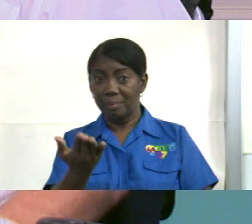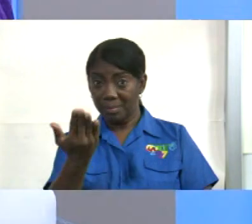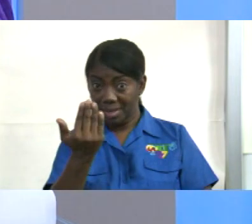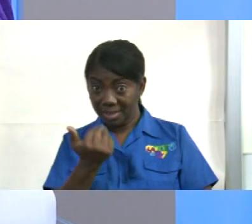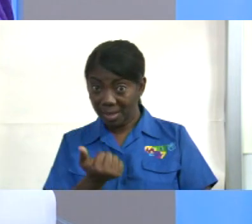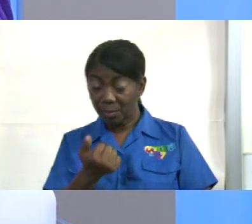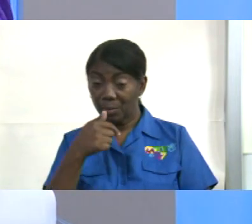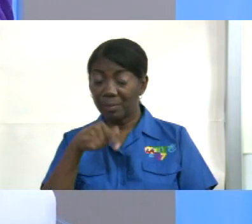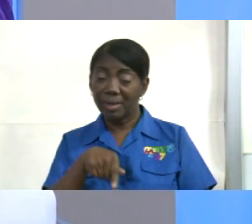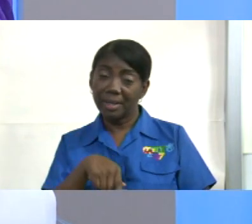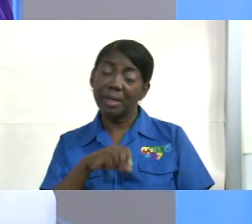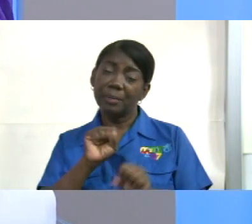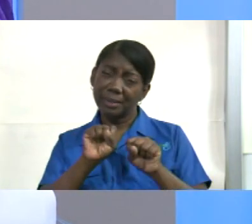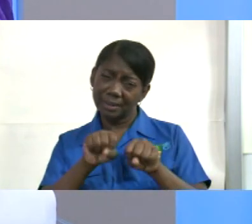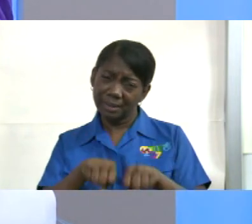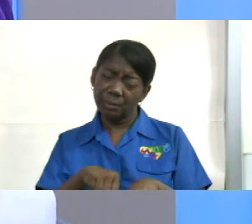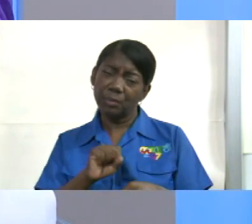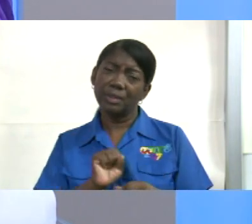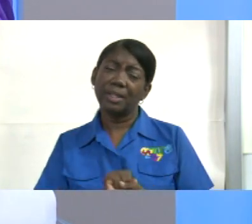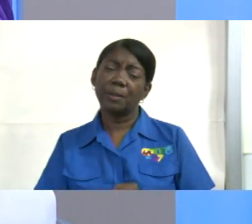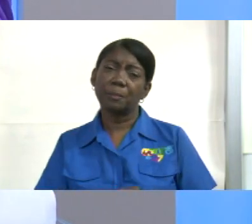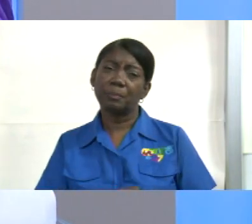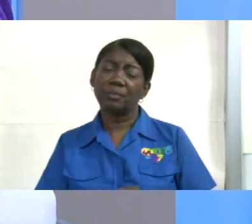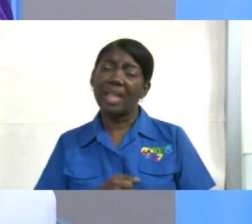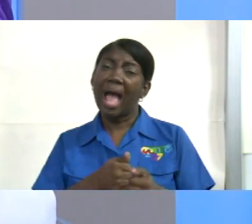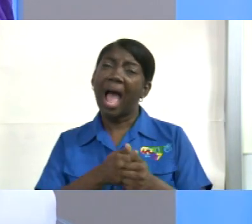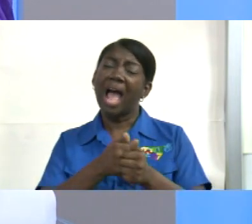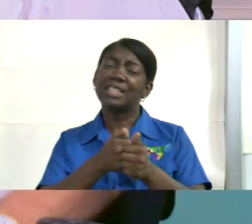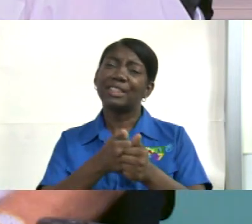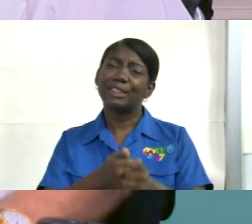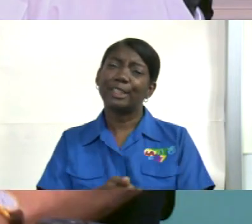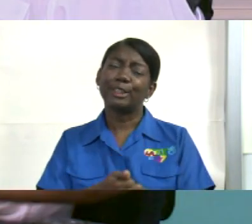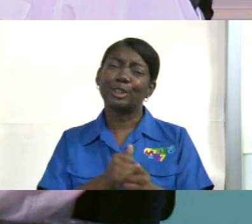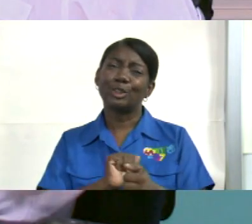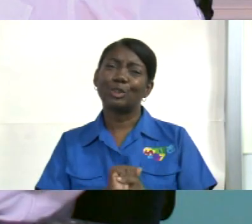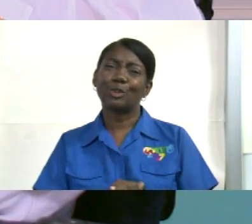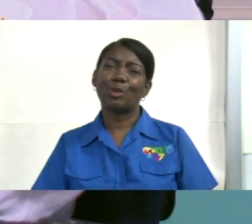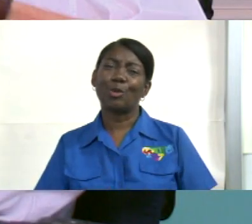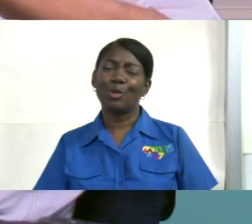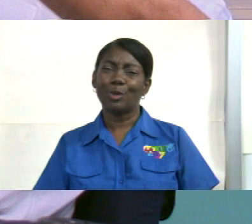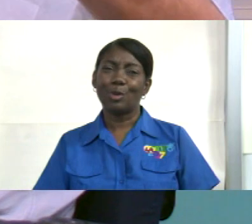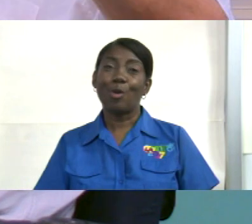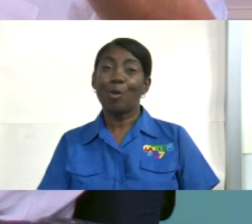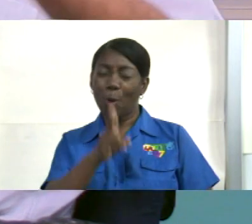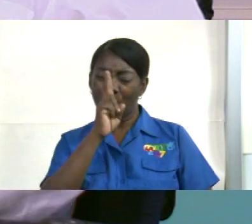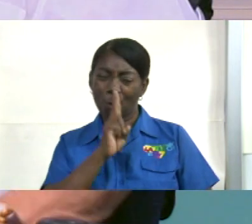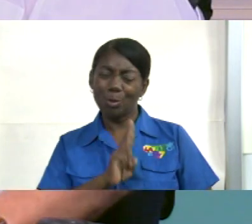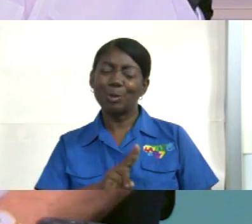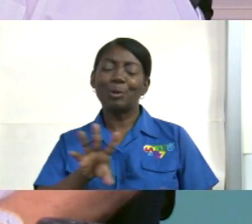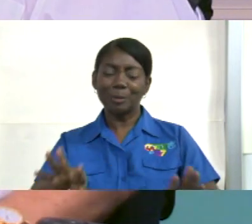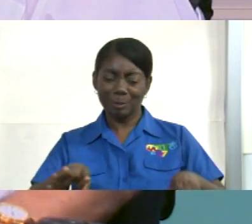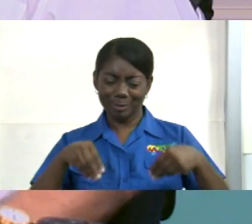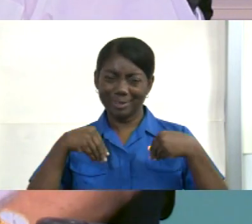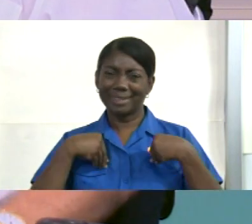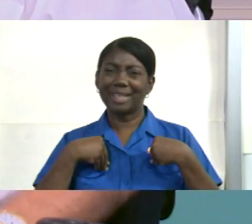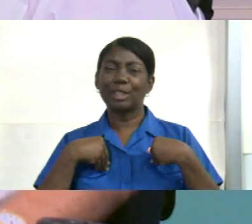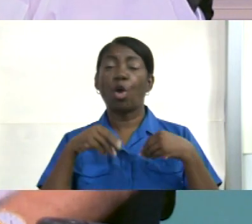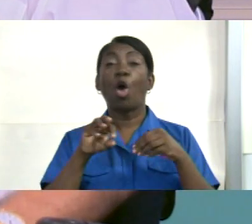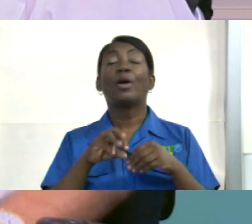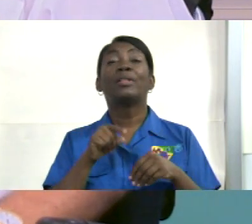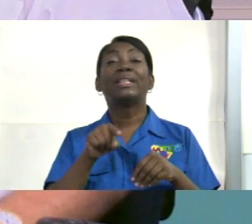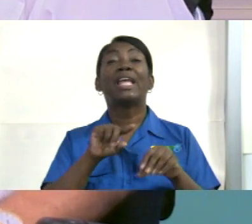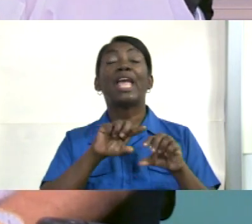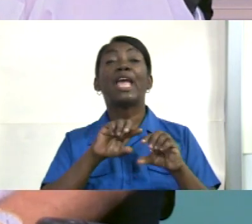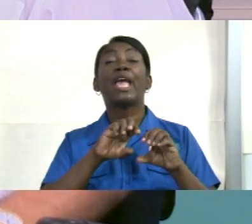ver si usted podía ser asesor asesor como no acepto de la fraternidad